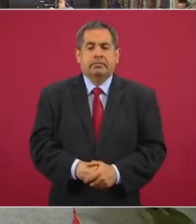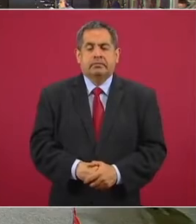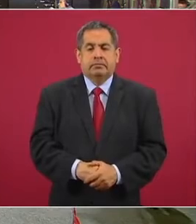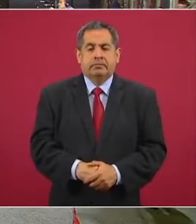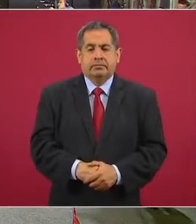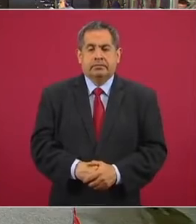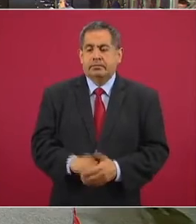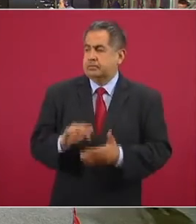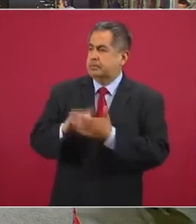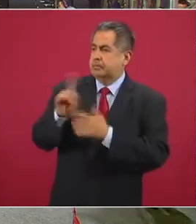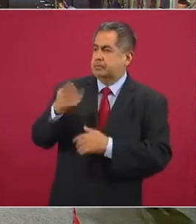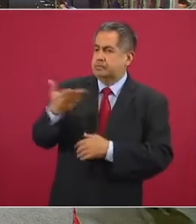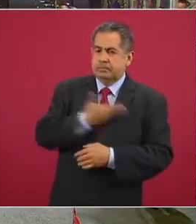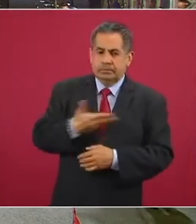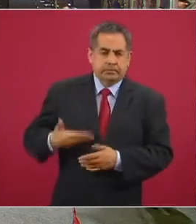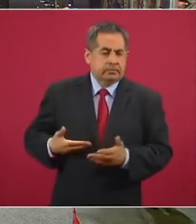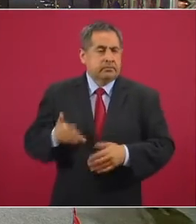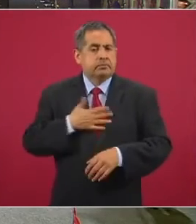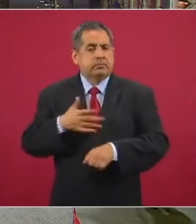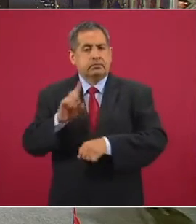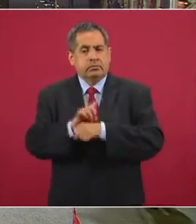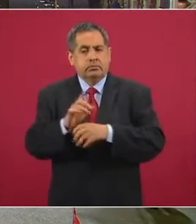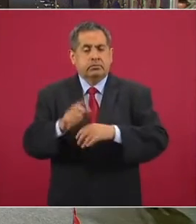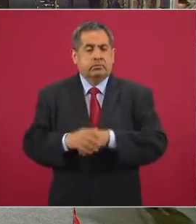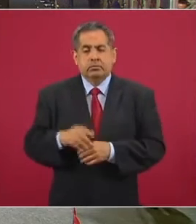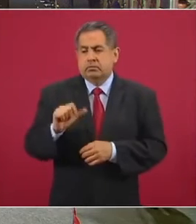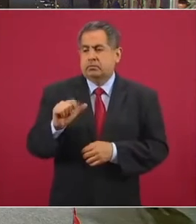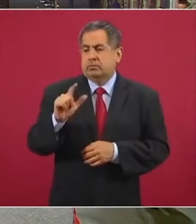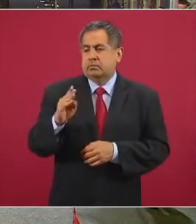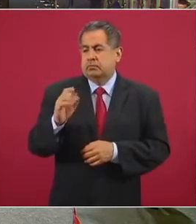Gracias, señor presidente. Buenos días. señor